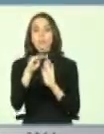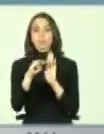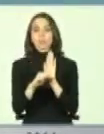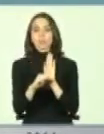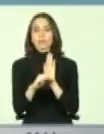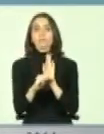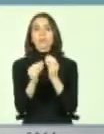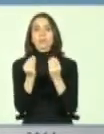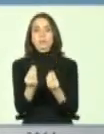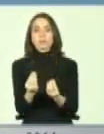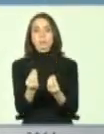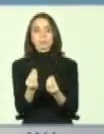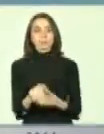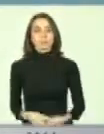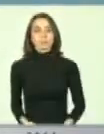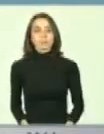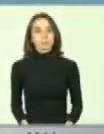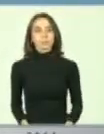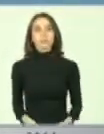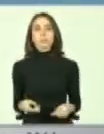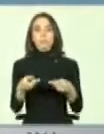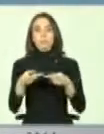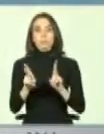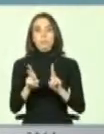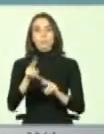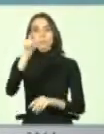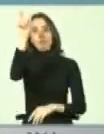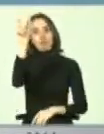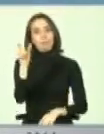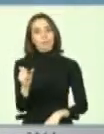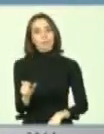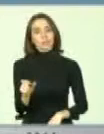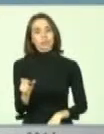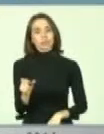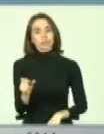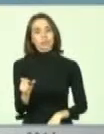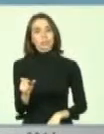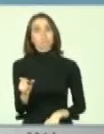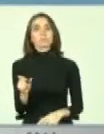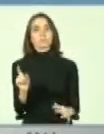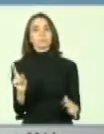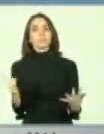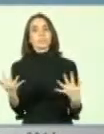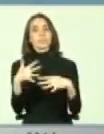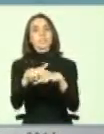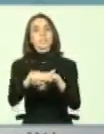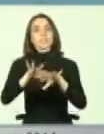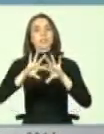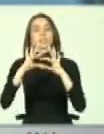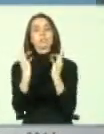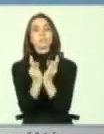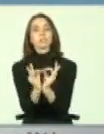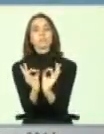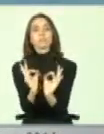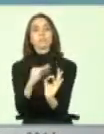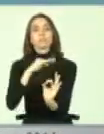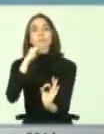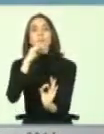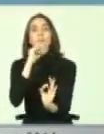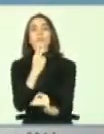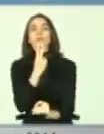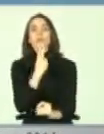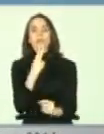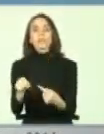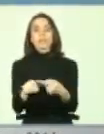sean efectivos y que permitan que la persona entonces se integre a plenitud en la vida social,